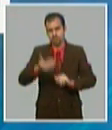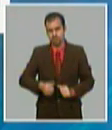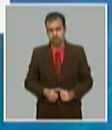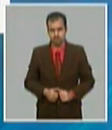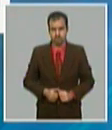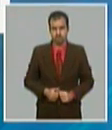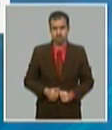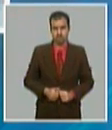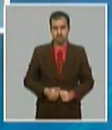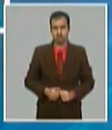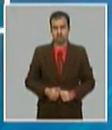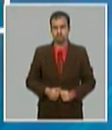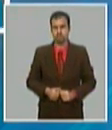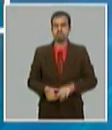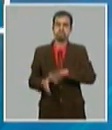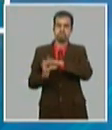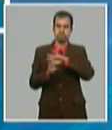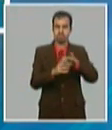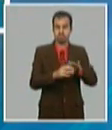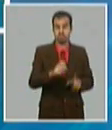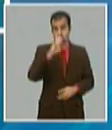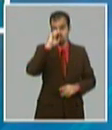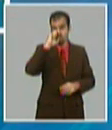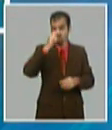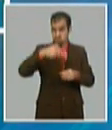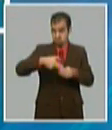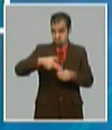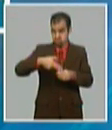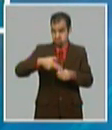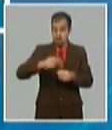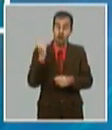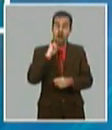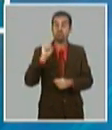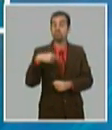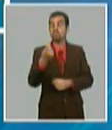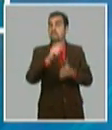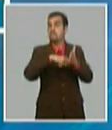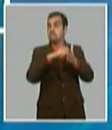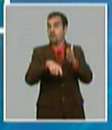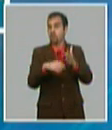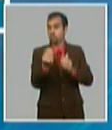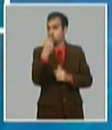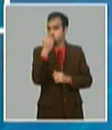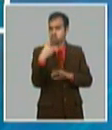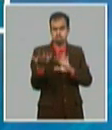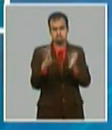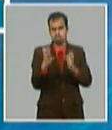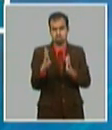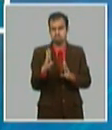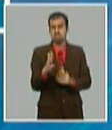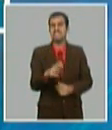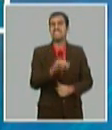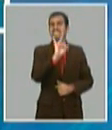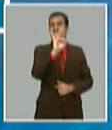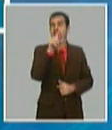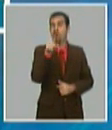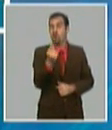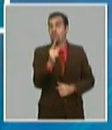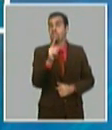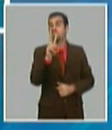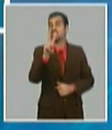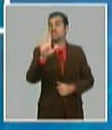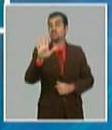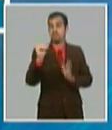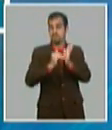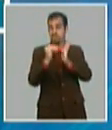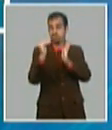en el combustible se proyecta para el próximo año un consumo de combustibles equivalentes de 7.5 millones de toneladas